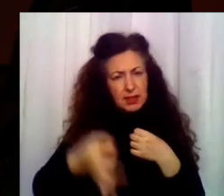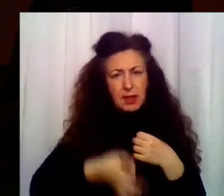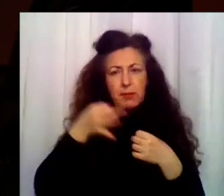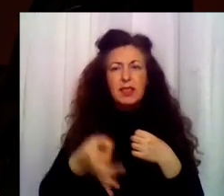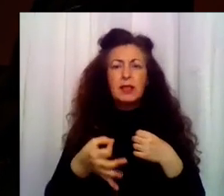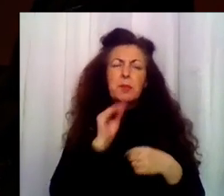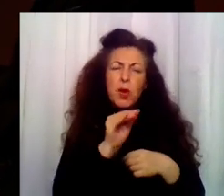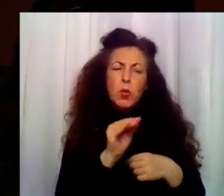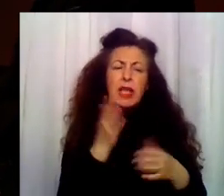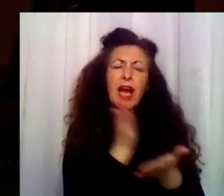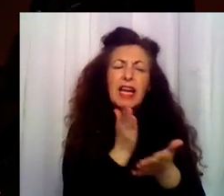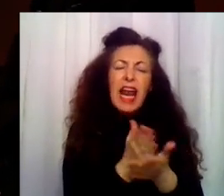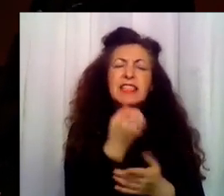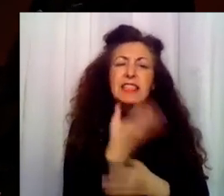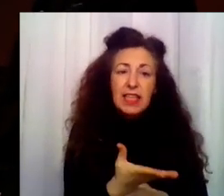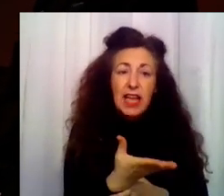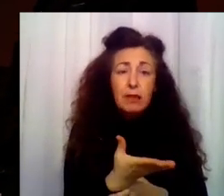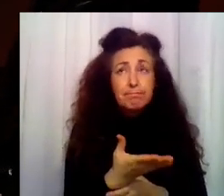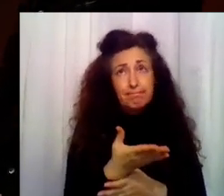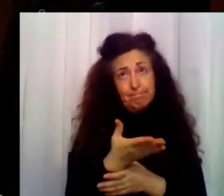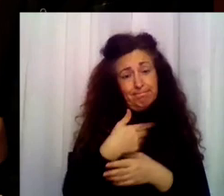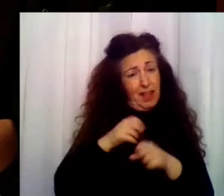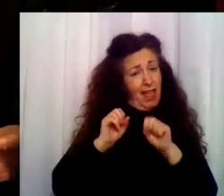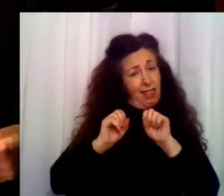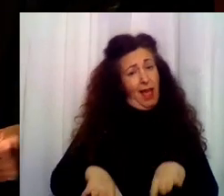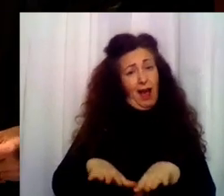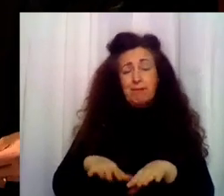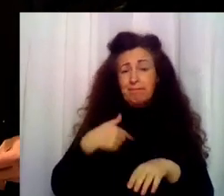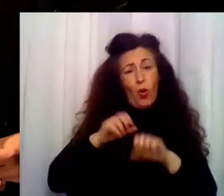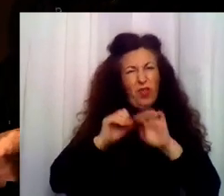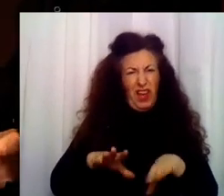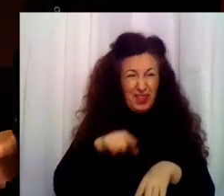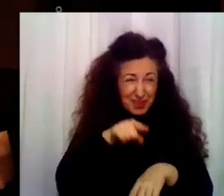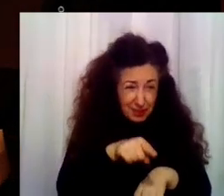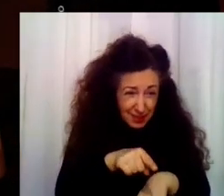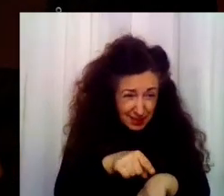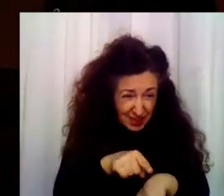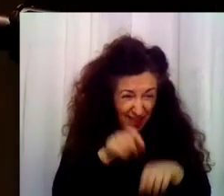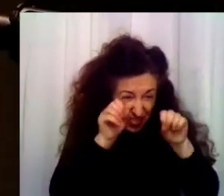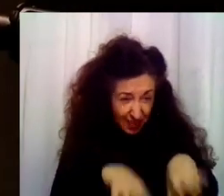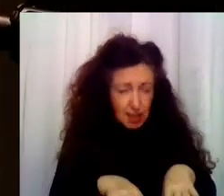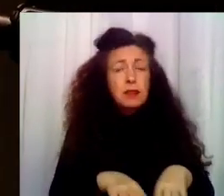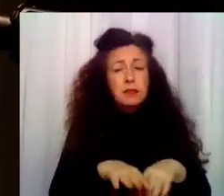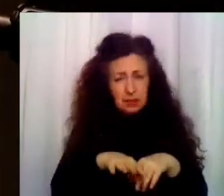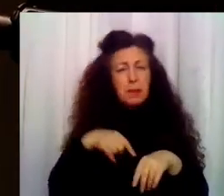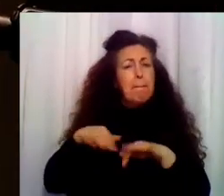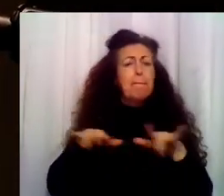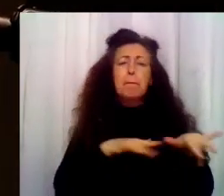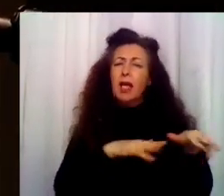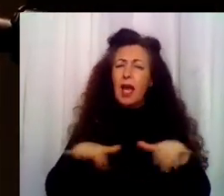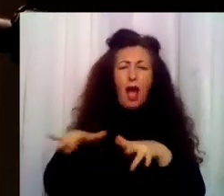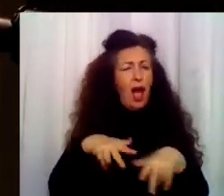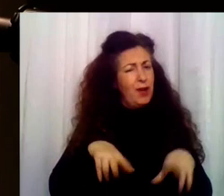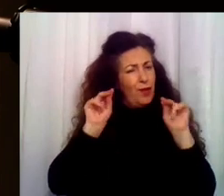Pues... El piano. ¿El piano? ¿Qué ha dejado el piano, Hugo? ¿Qué ha dejado el piano? ¿Cómo se te queda el cuervo? Que me daba vergüenza ir por la escuela.